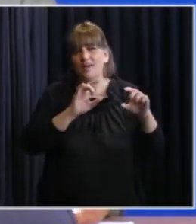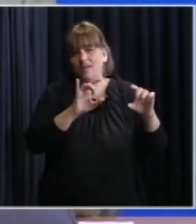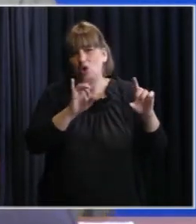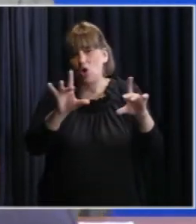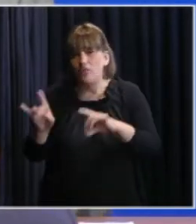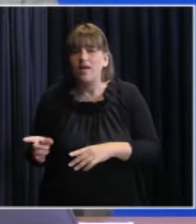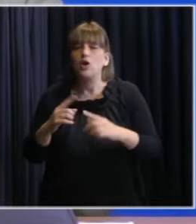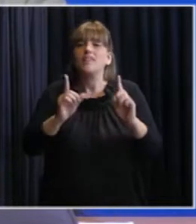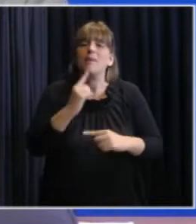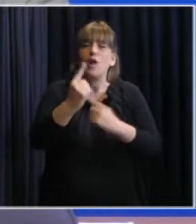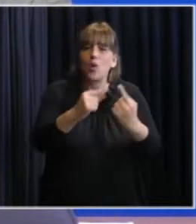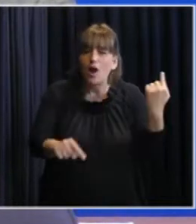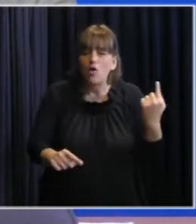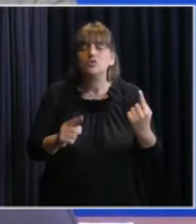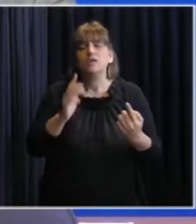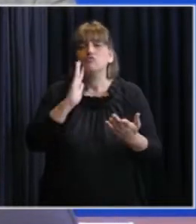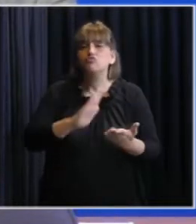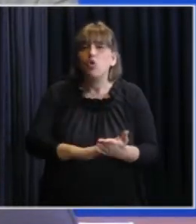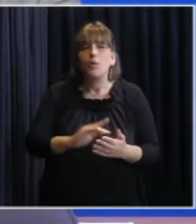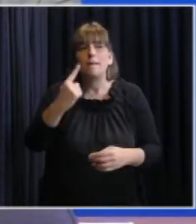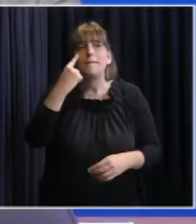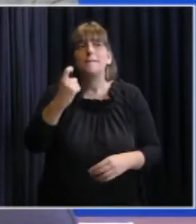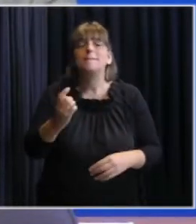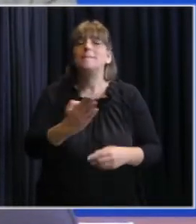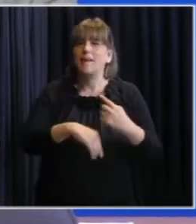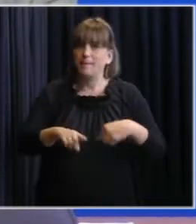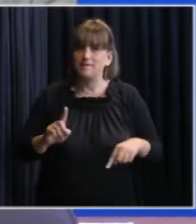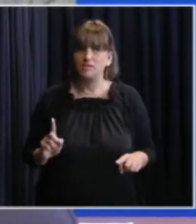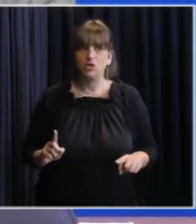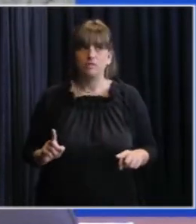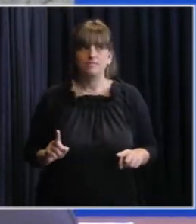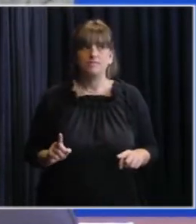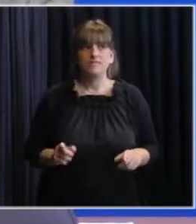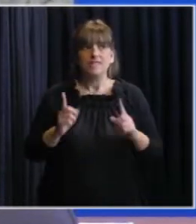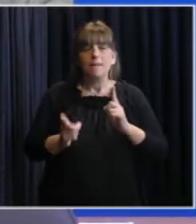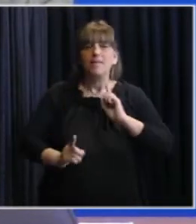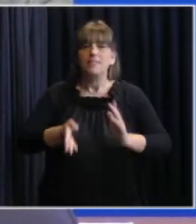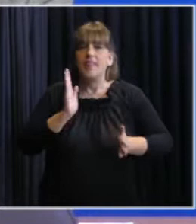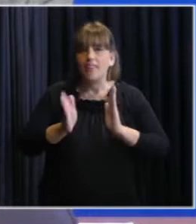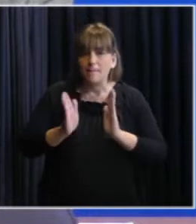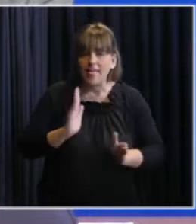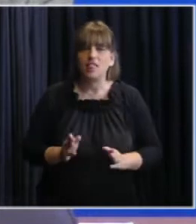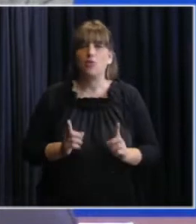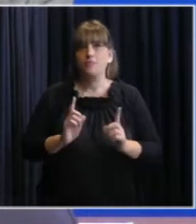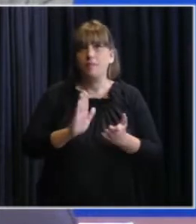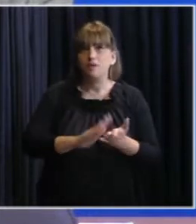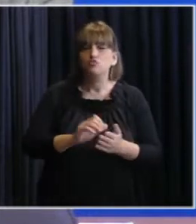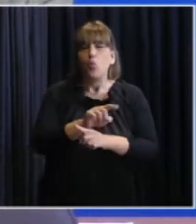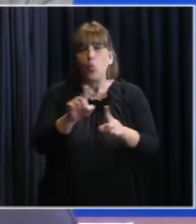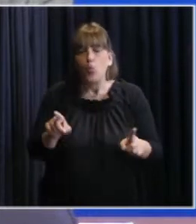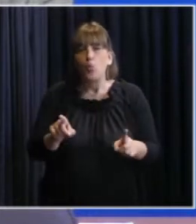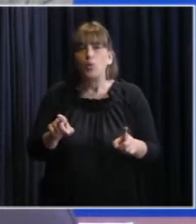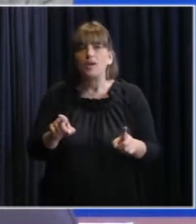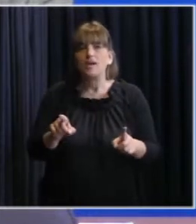algunas medidas vinculadas a prevención y tratamiento de los trabajadores